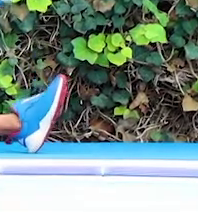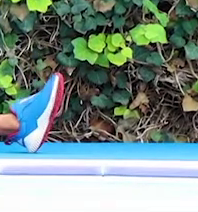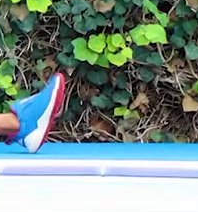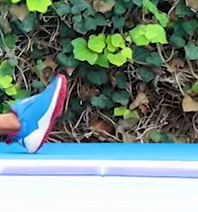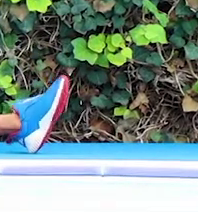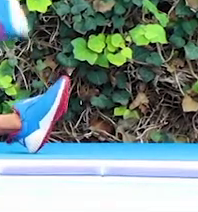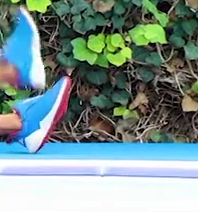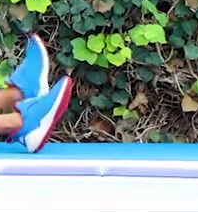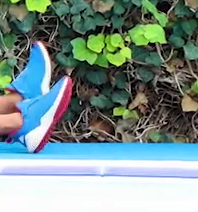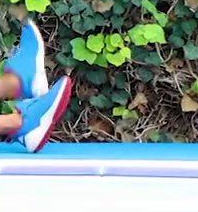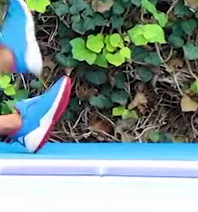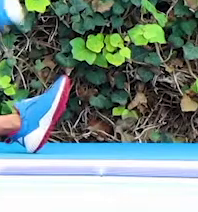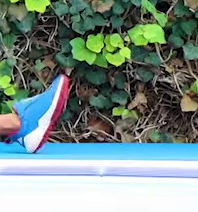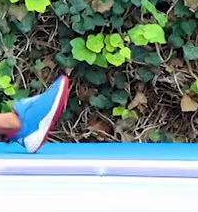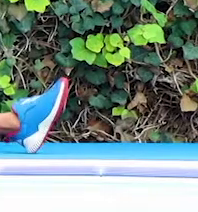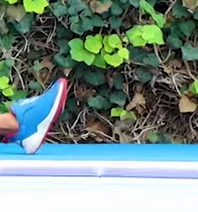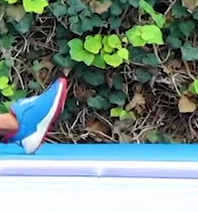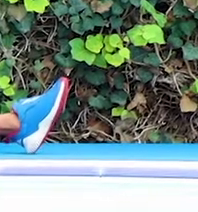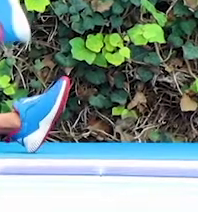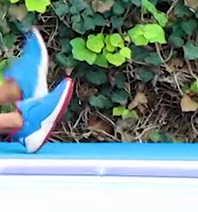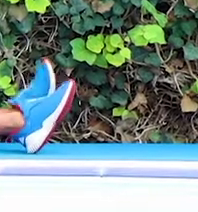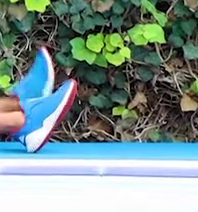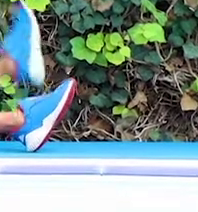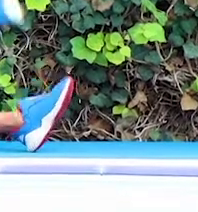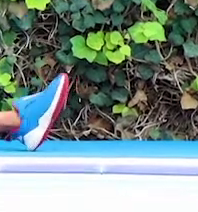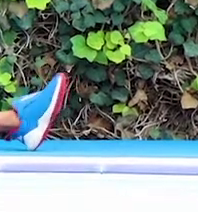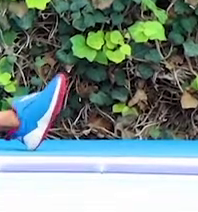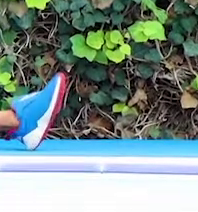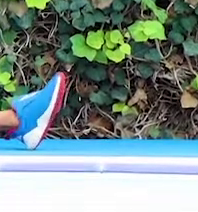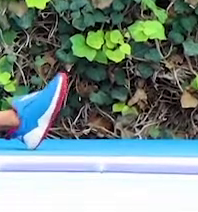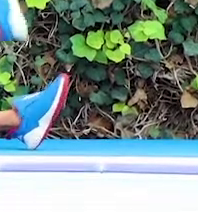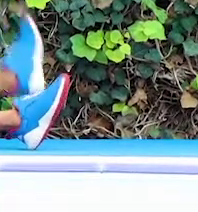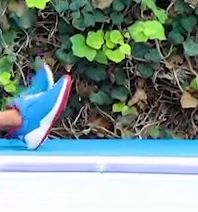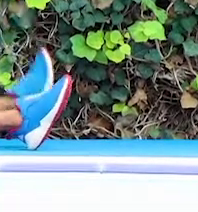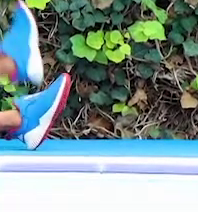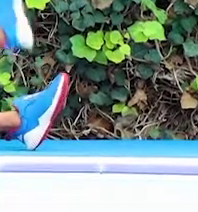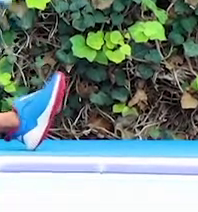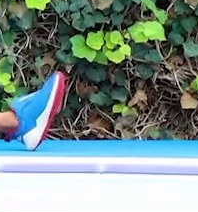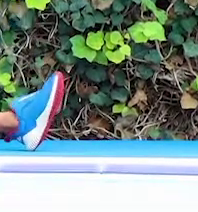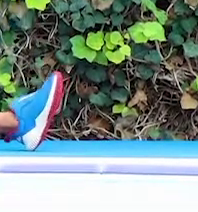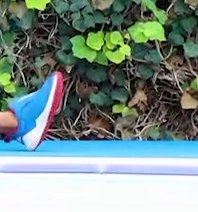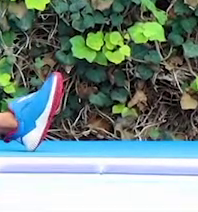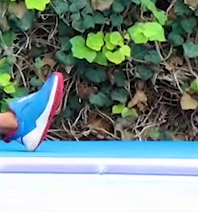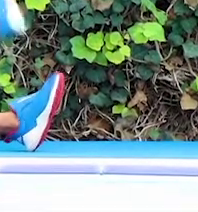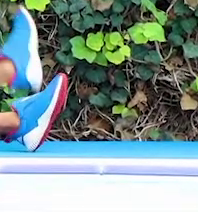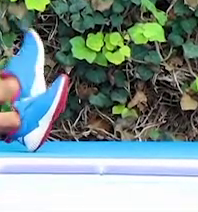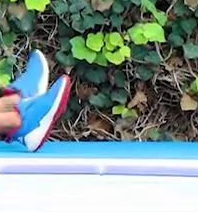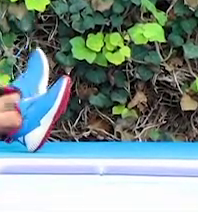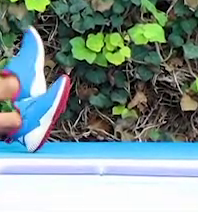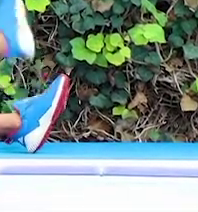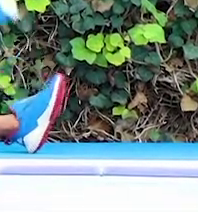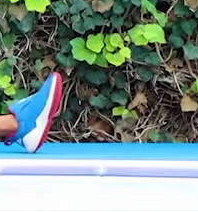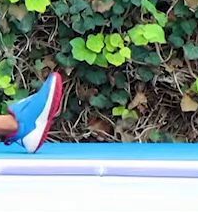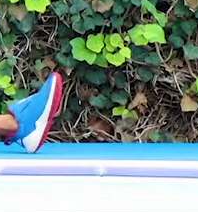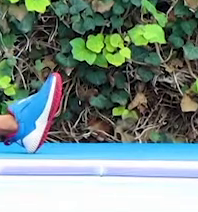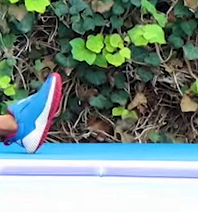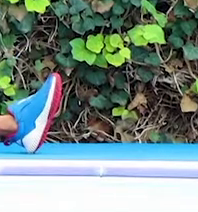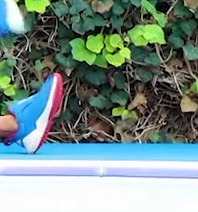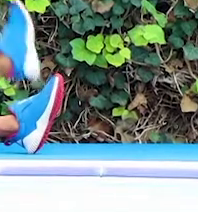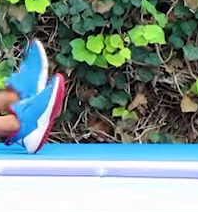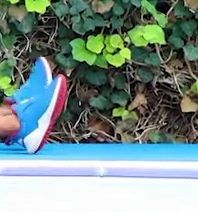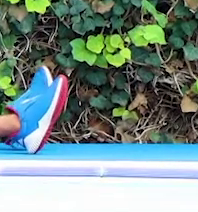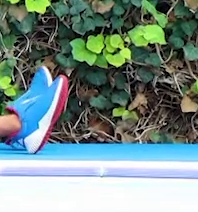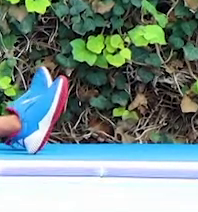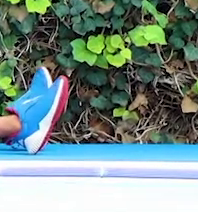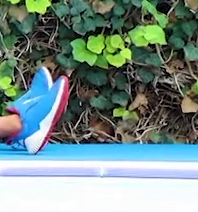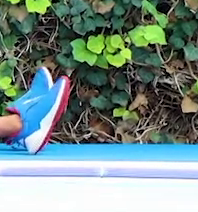izquierdo Sin que toque el suelo Muy bien Estira muy bien Sin que toque el suelo Perfecto Una